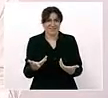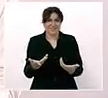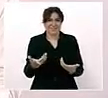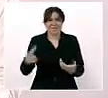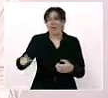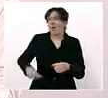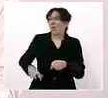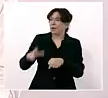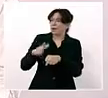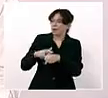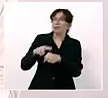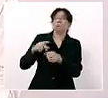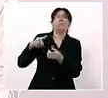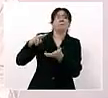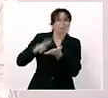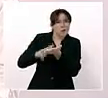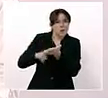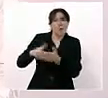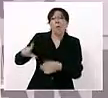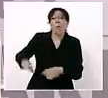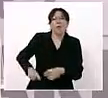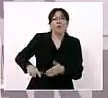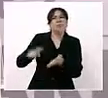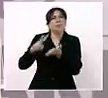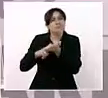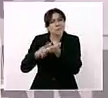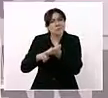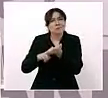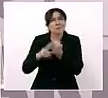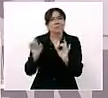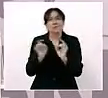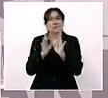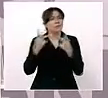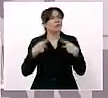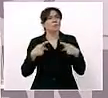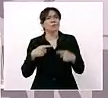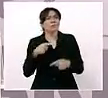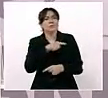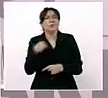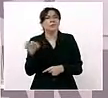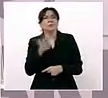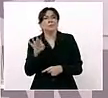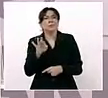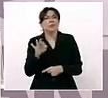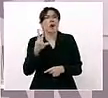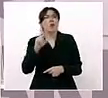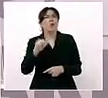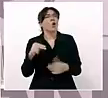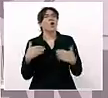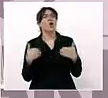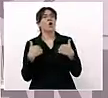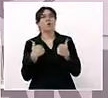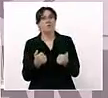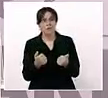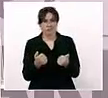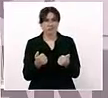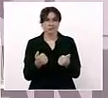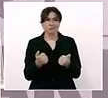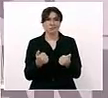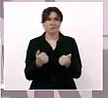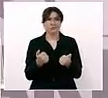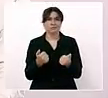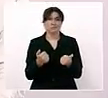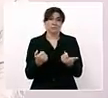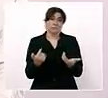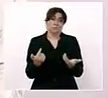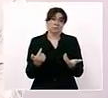lo que hacen los buenos gobiernos, mucho menos cuando se trata de temas como